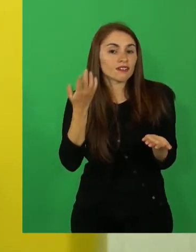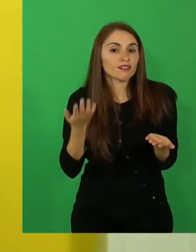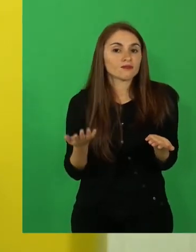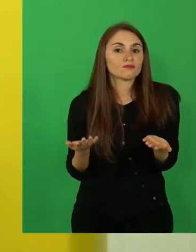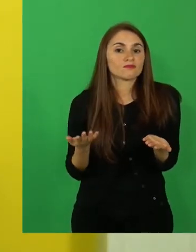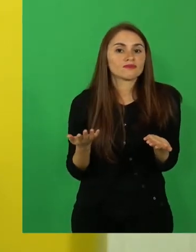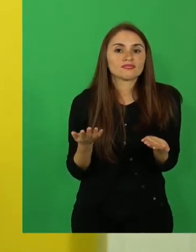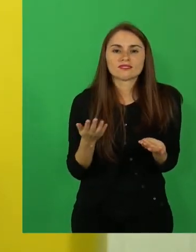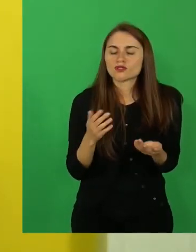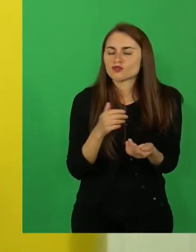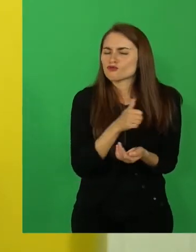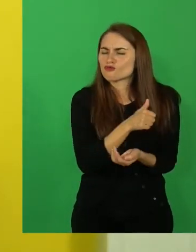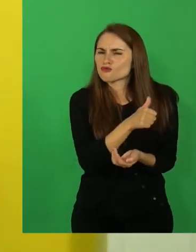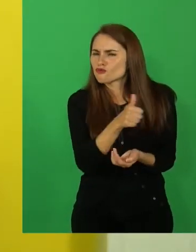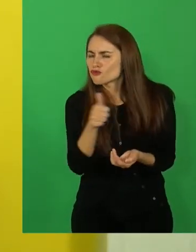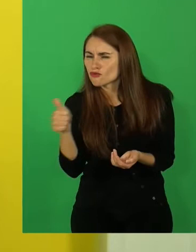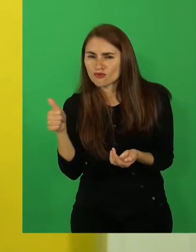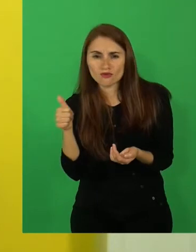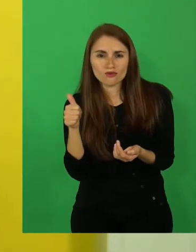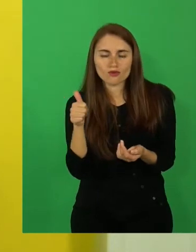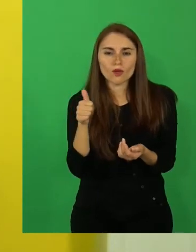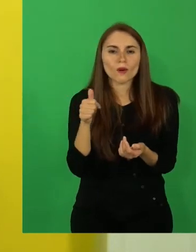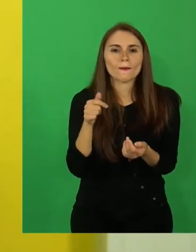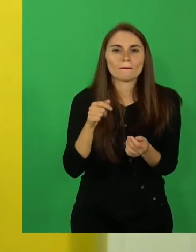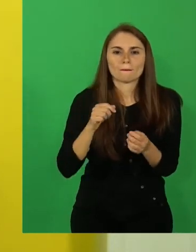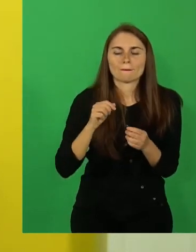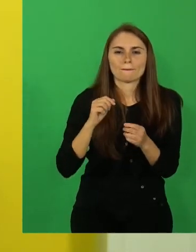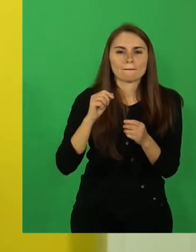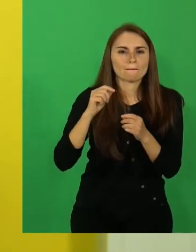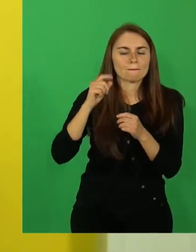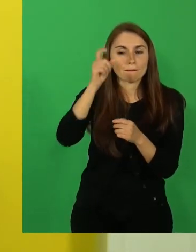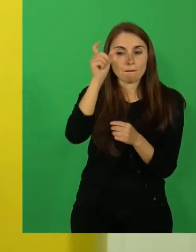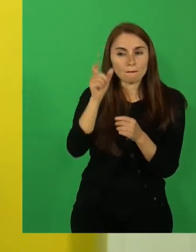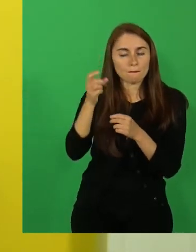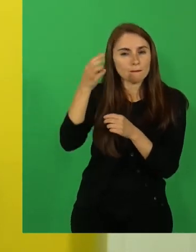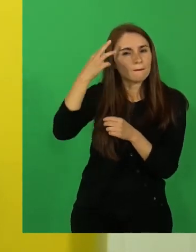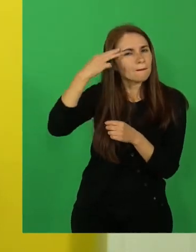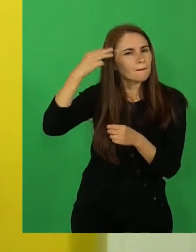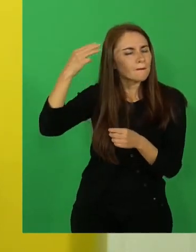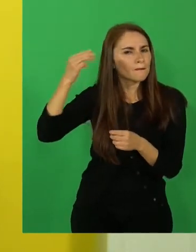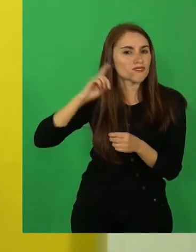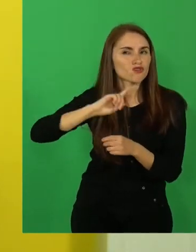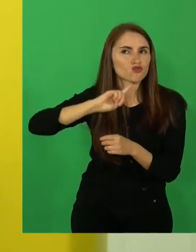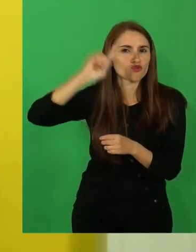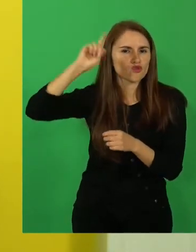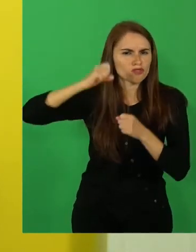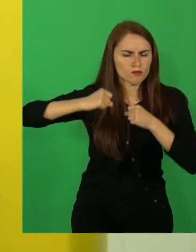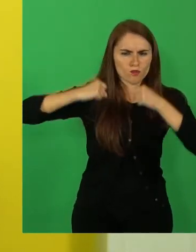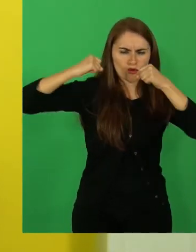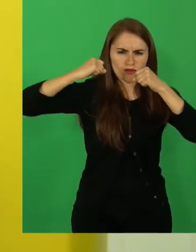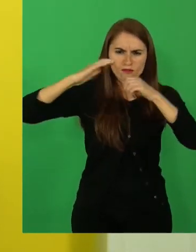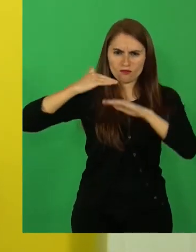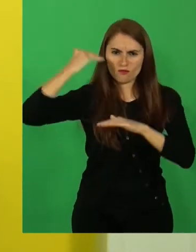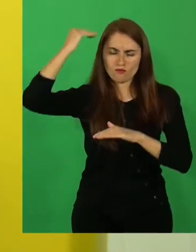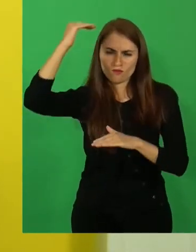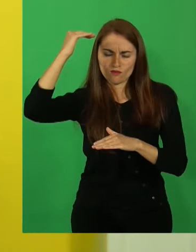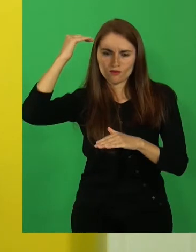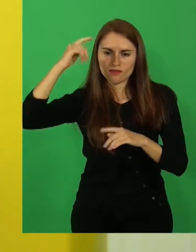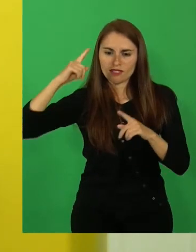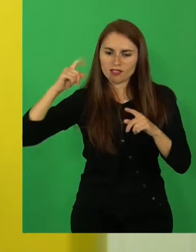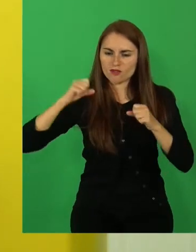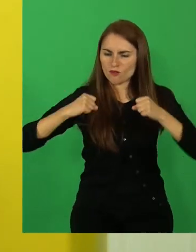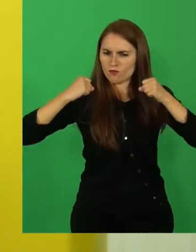todo era creado por seres mitológicos, por dioses, con